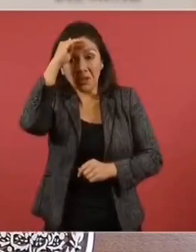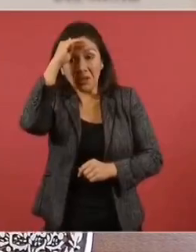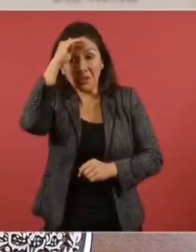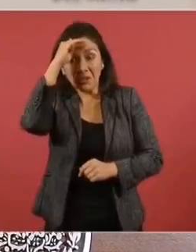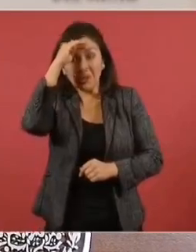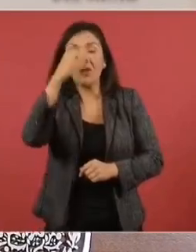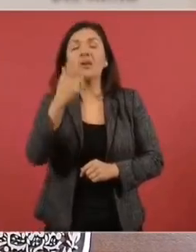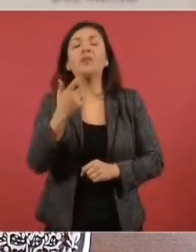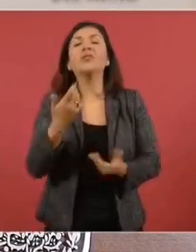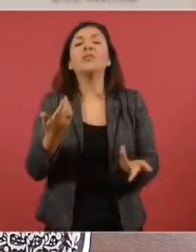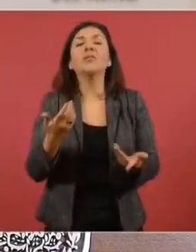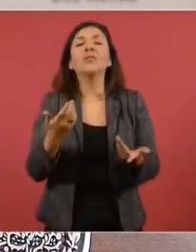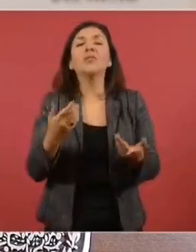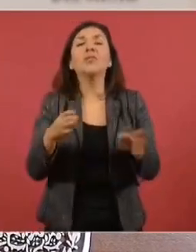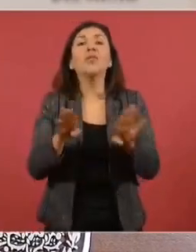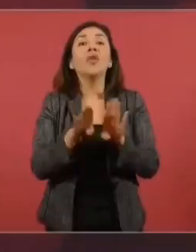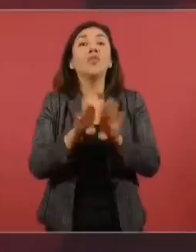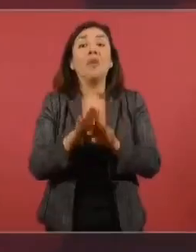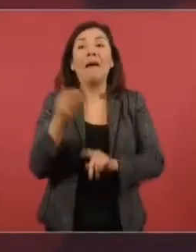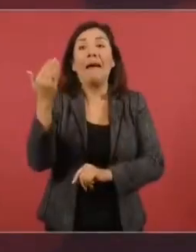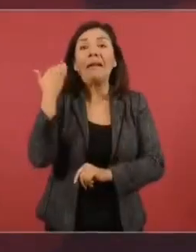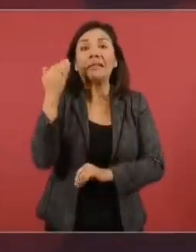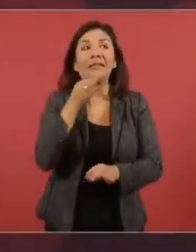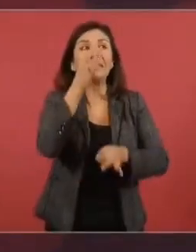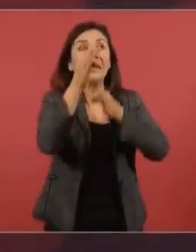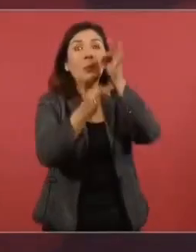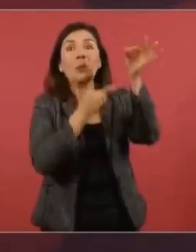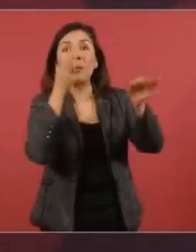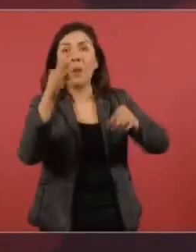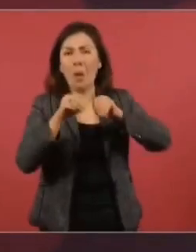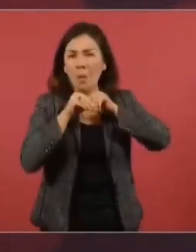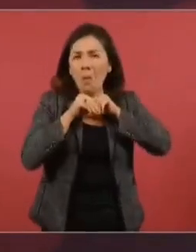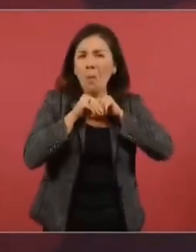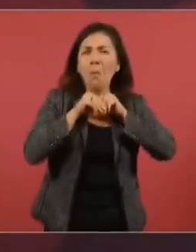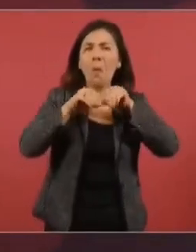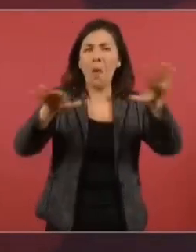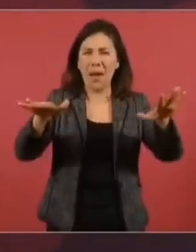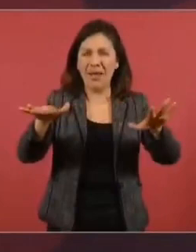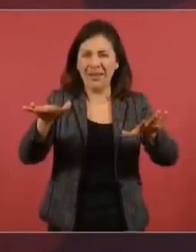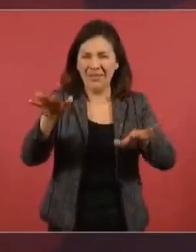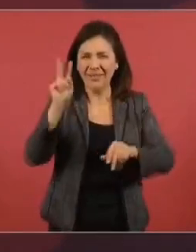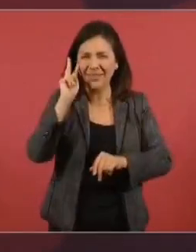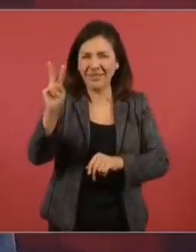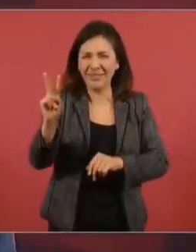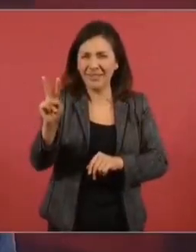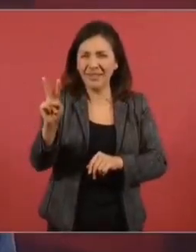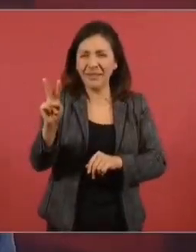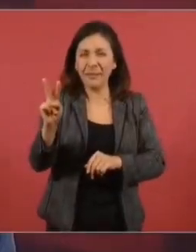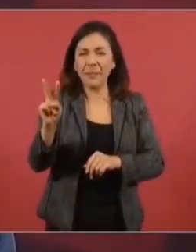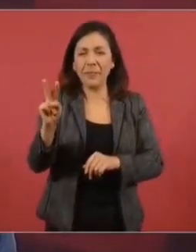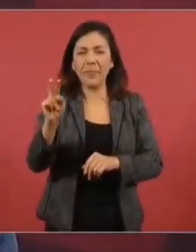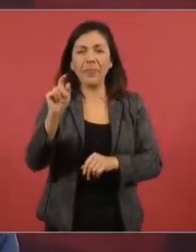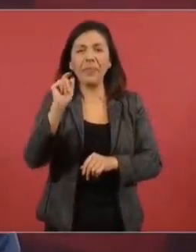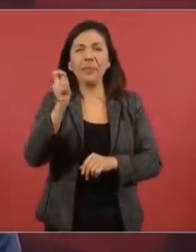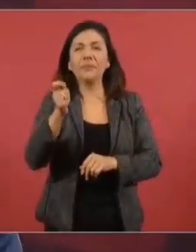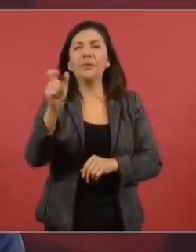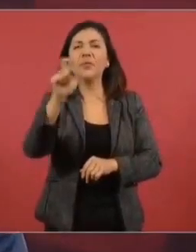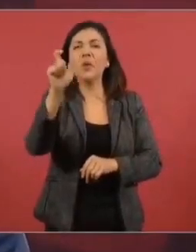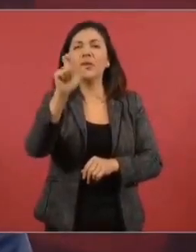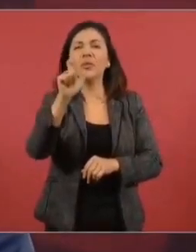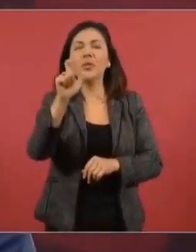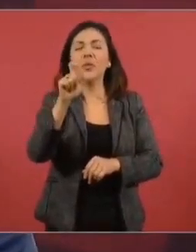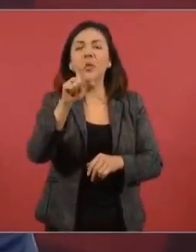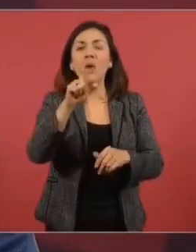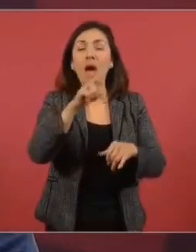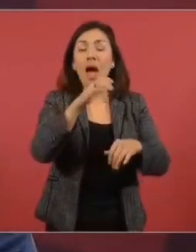se difundió a finales y a